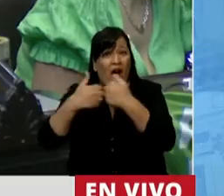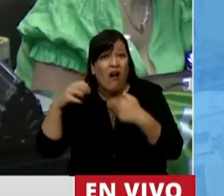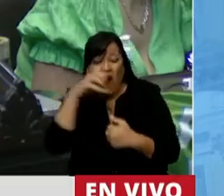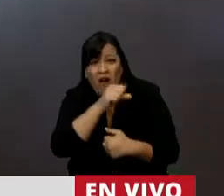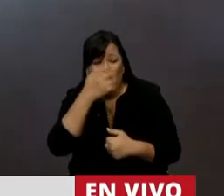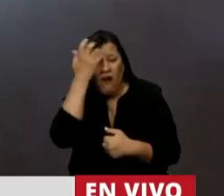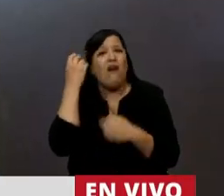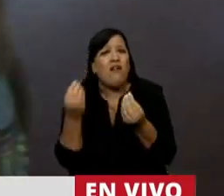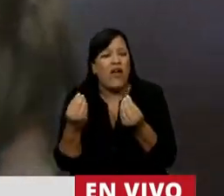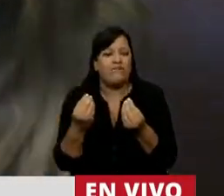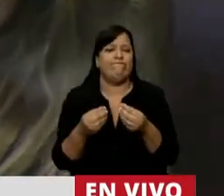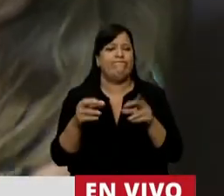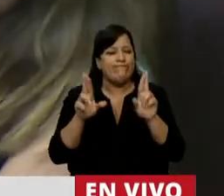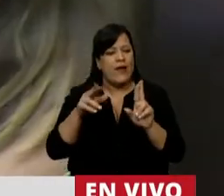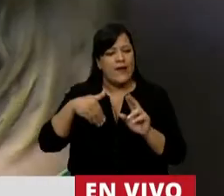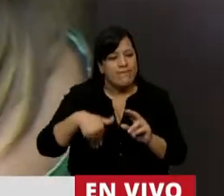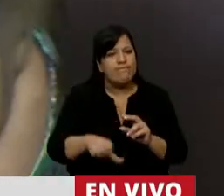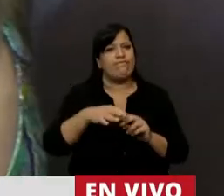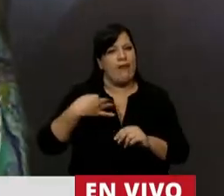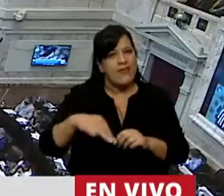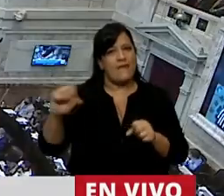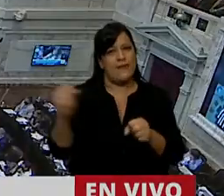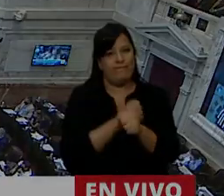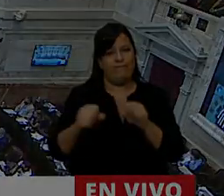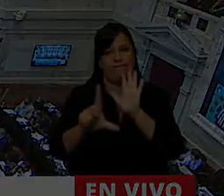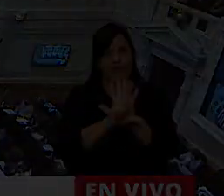Que sea ley. Gracias, diputada.